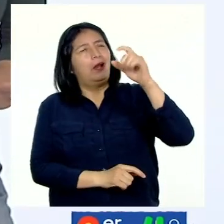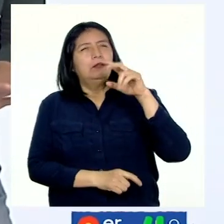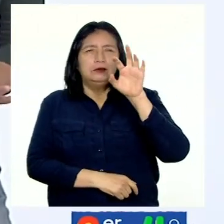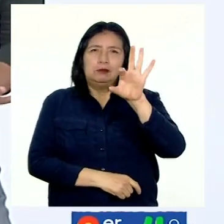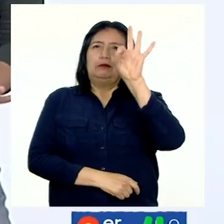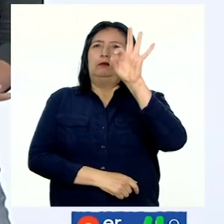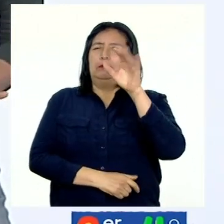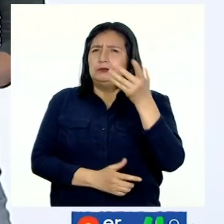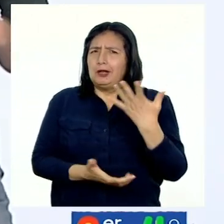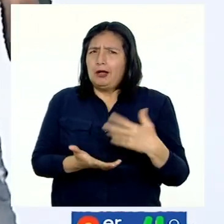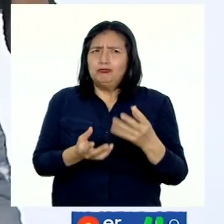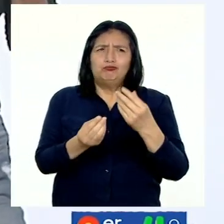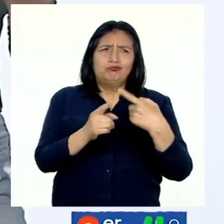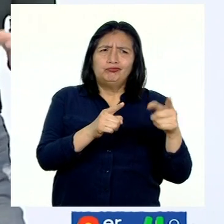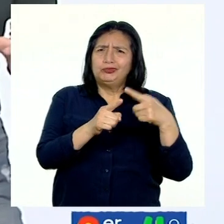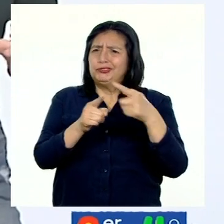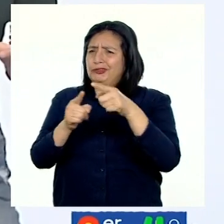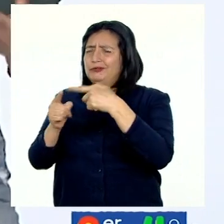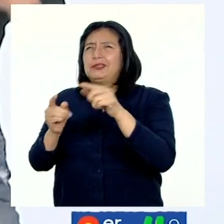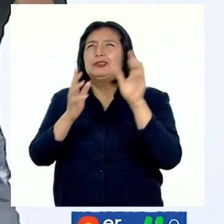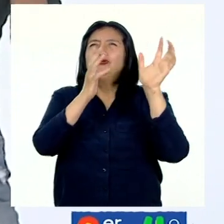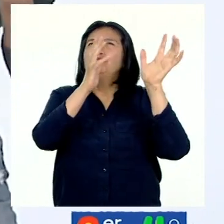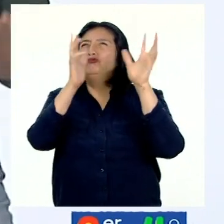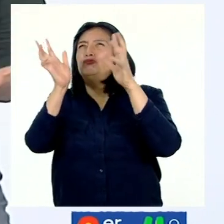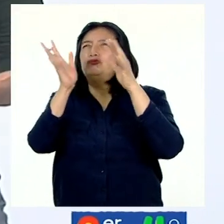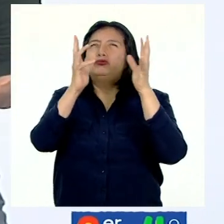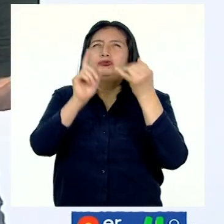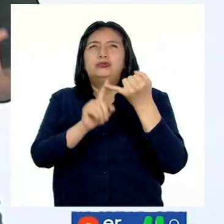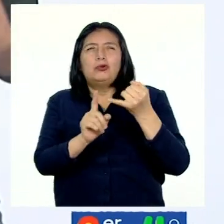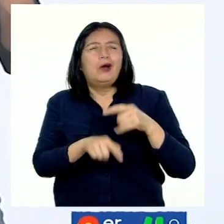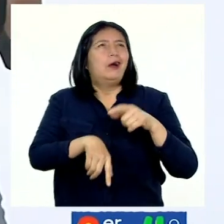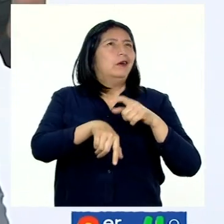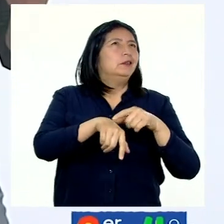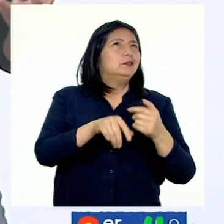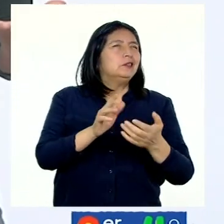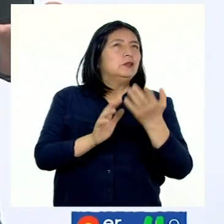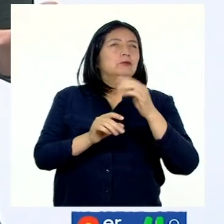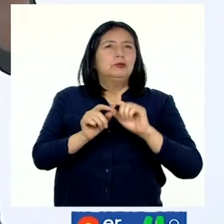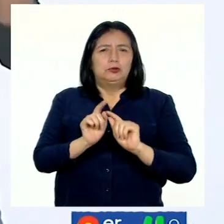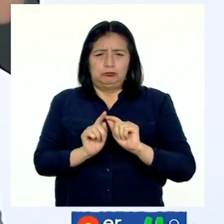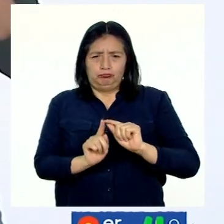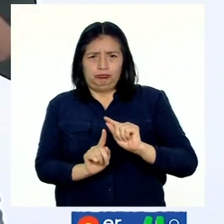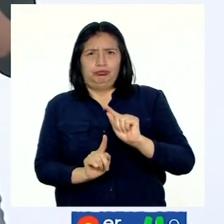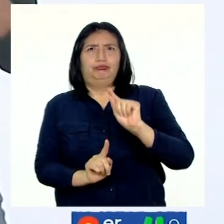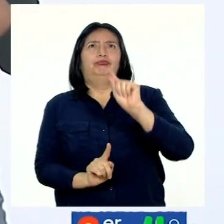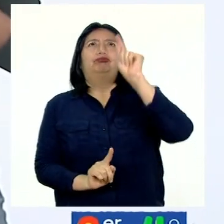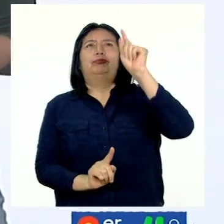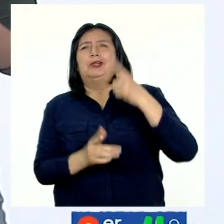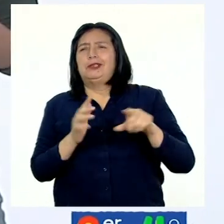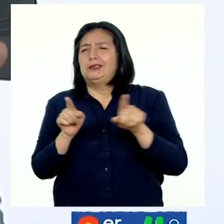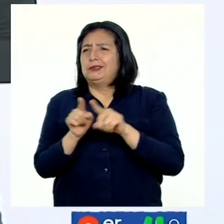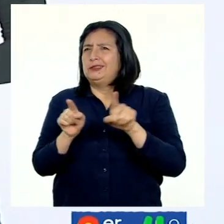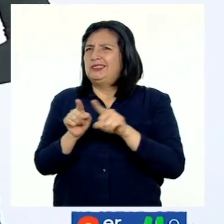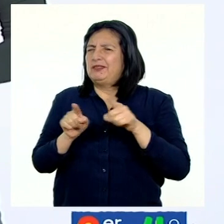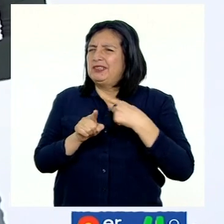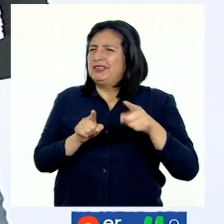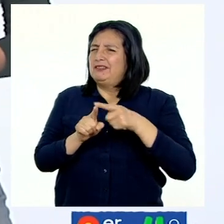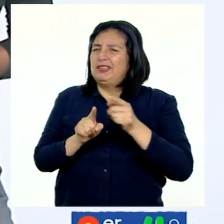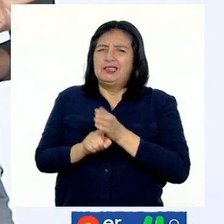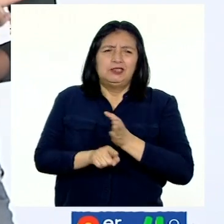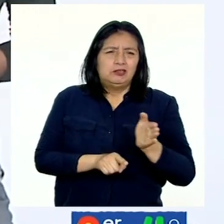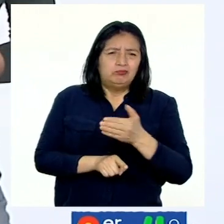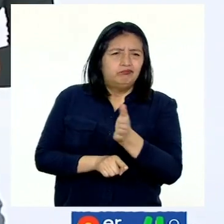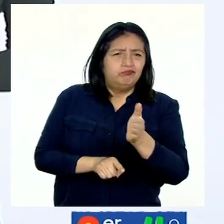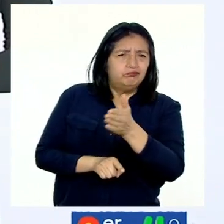identificado que existen diferentes climas, tiempos, altitudes y diversos recorridos para llegar